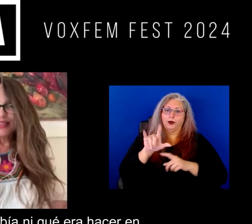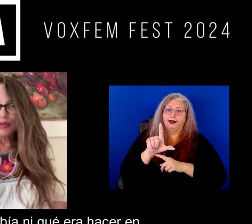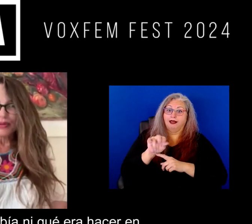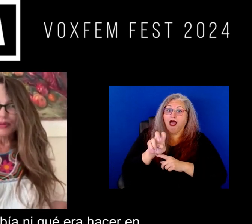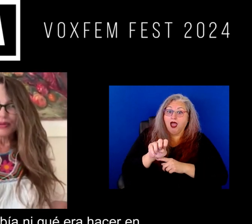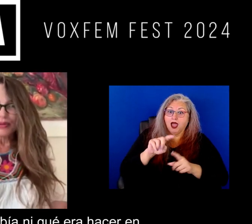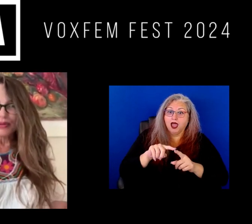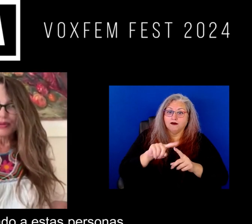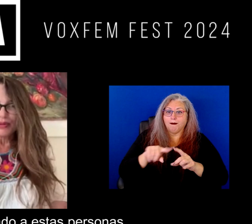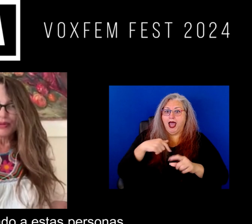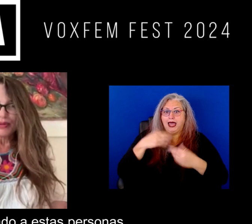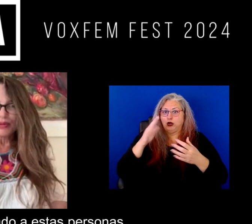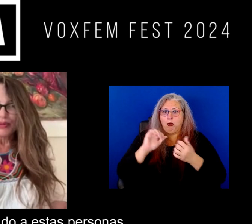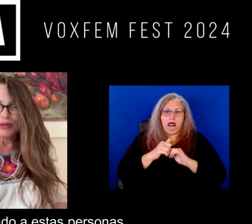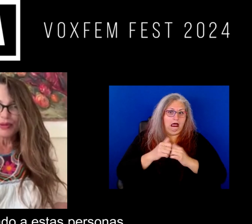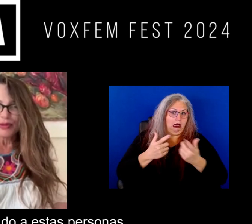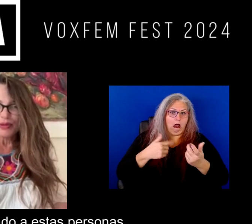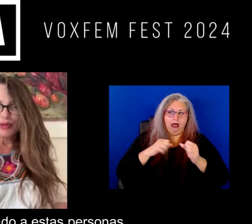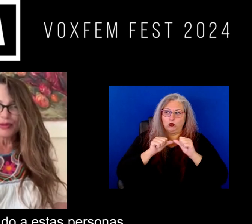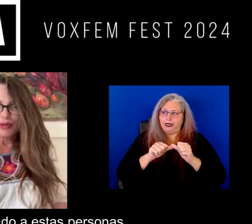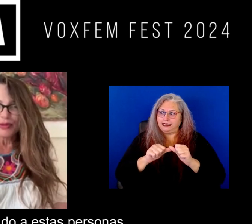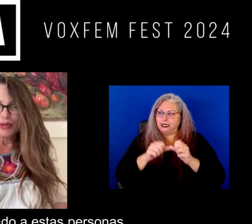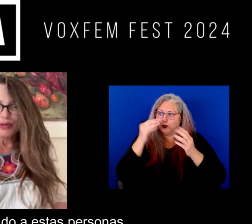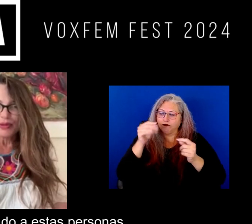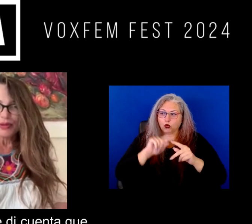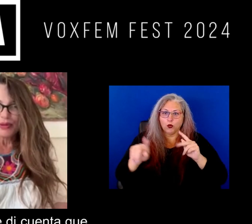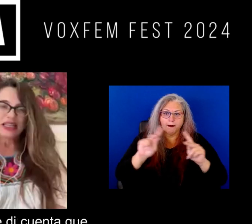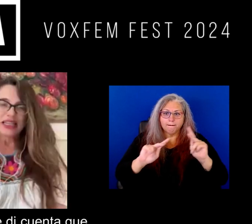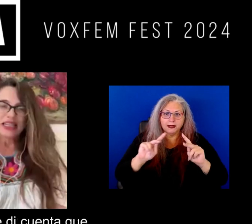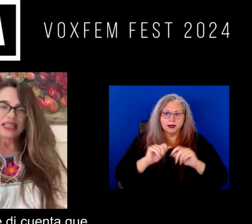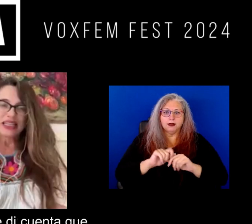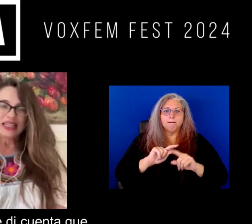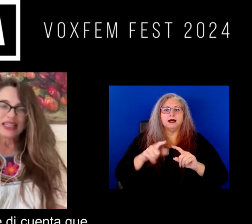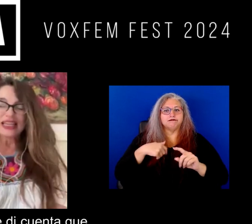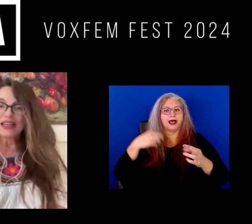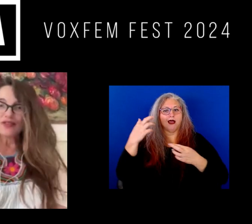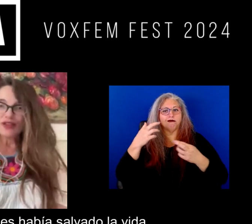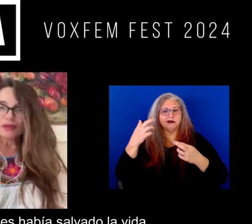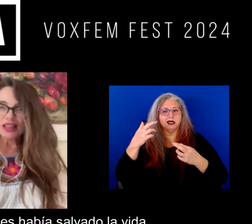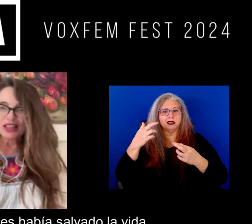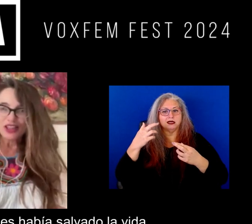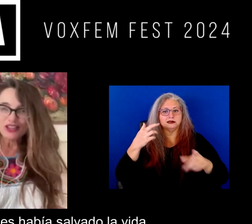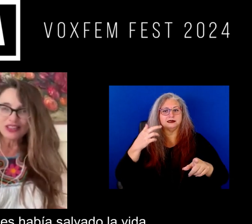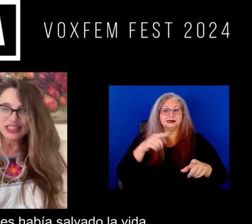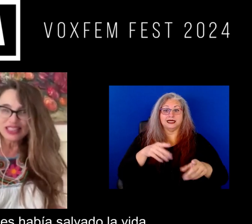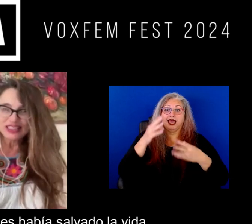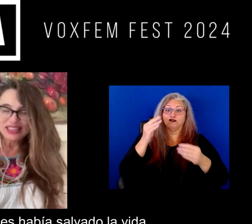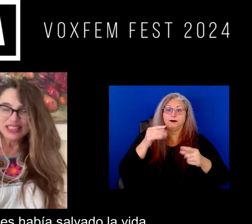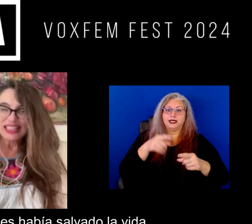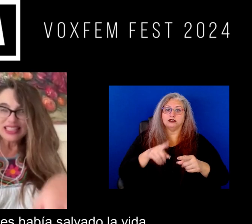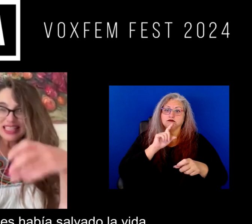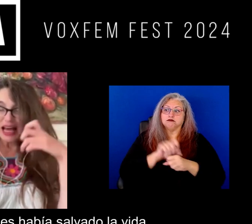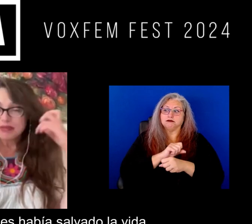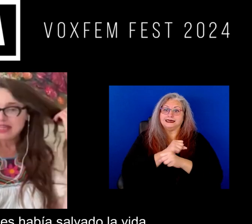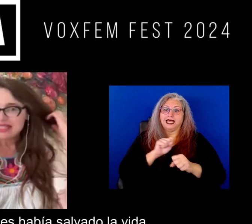que yo no sabía ni qué era hacer en vivo a seguir informando a estas personas, ¿no? Porque me di cuenta que era información